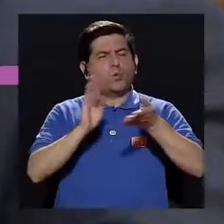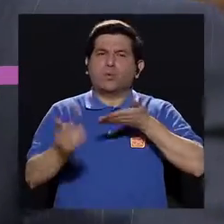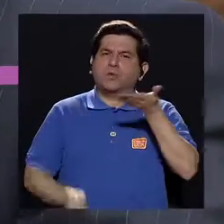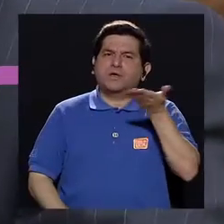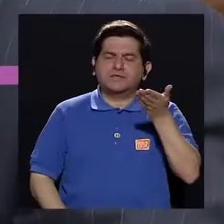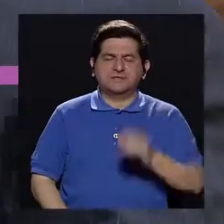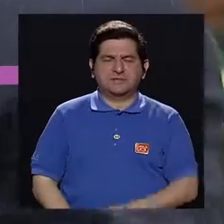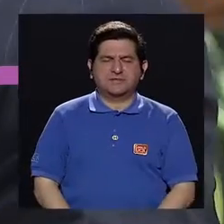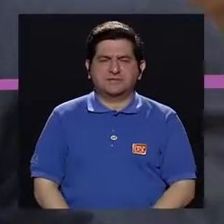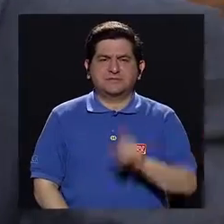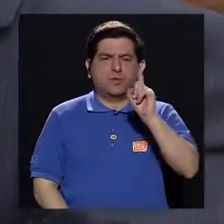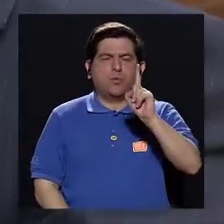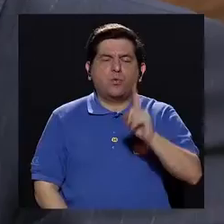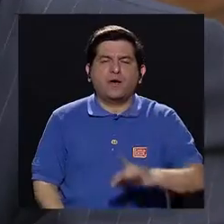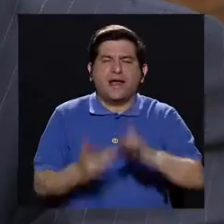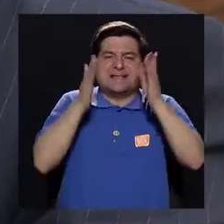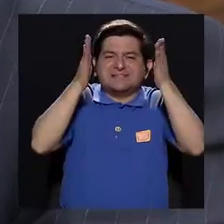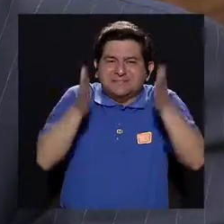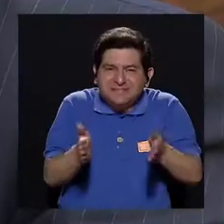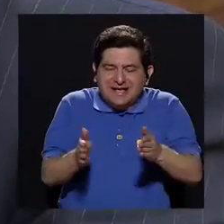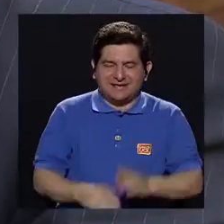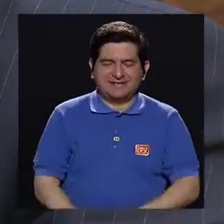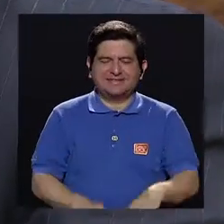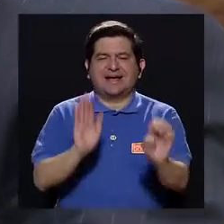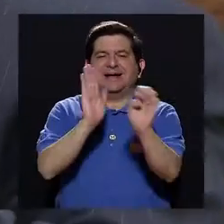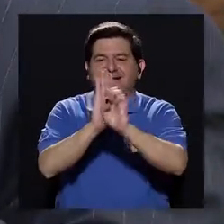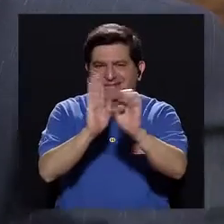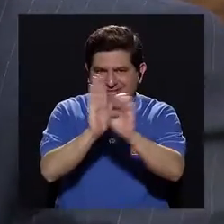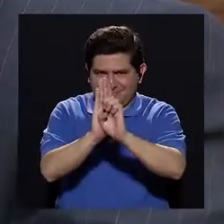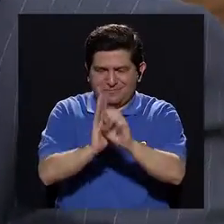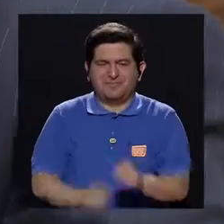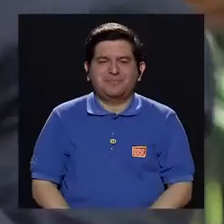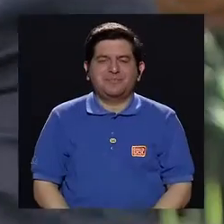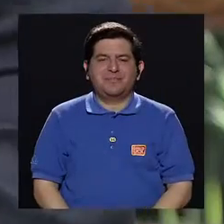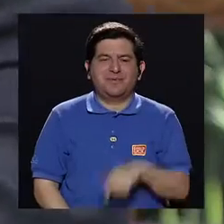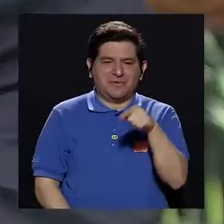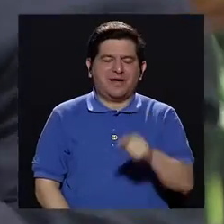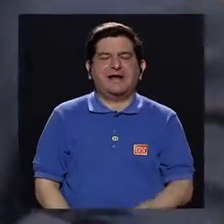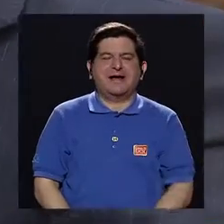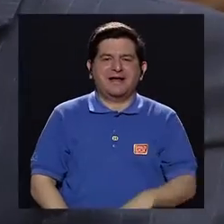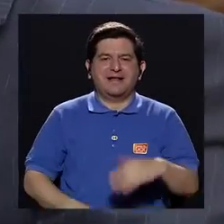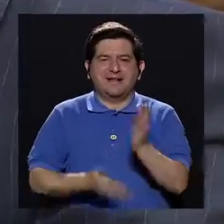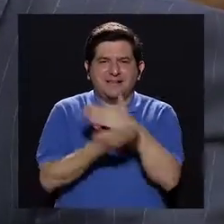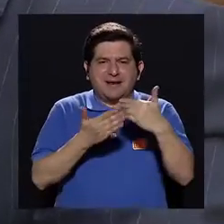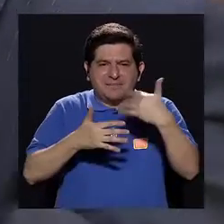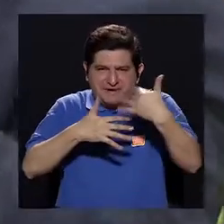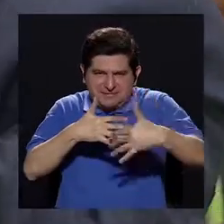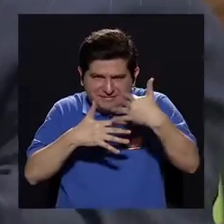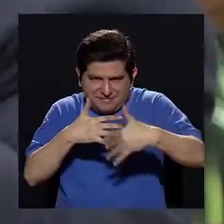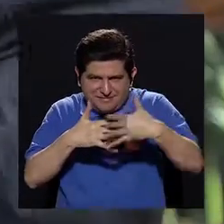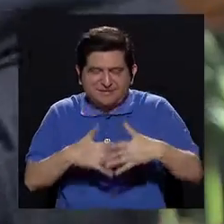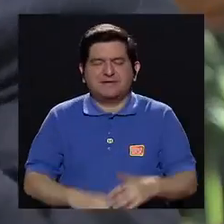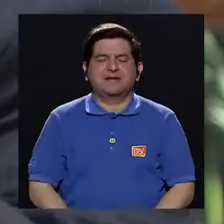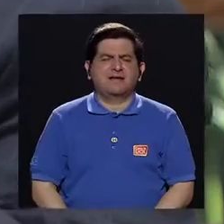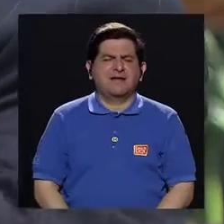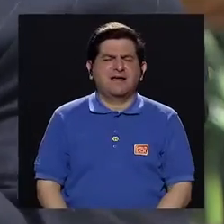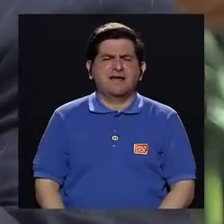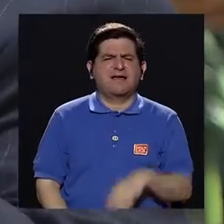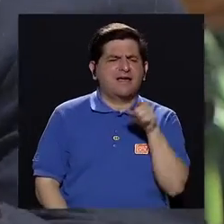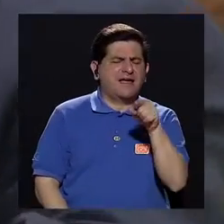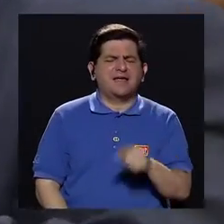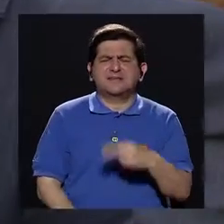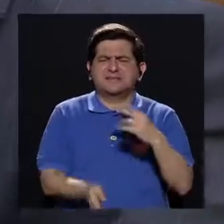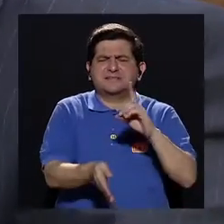habla de un especialista, vamos a tomar un ejemplo. Un vascular periférico. ¿Qué hace el médico